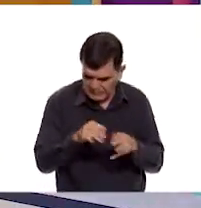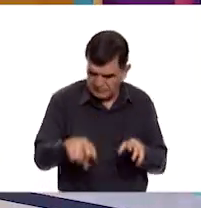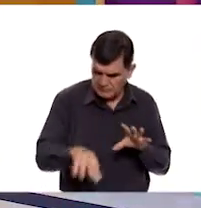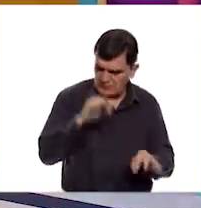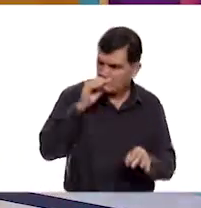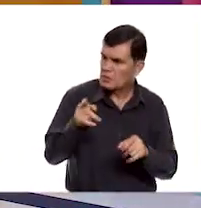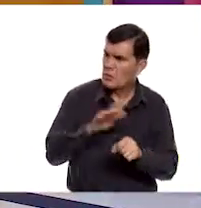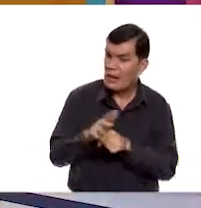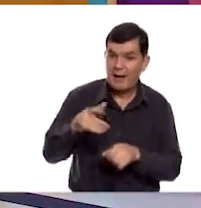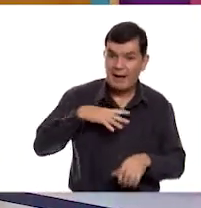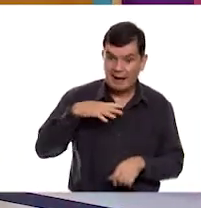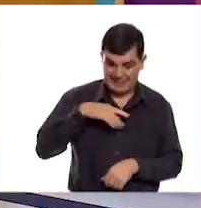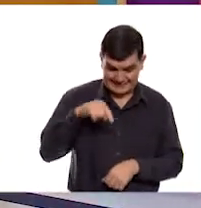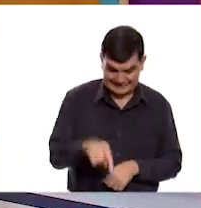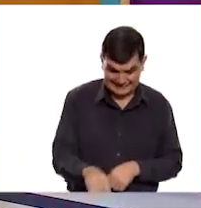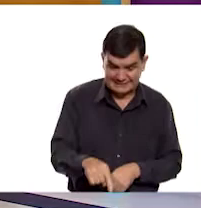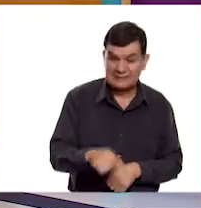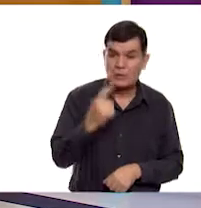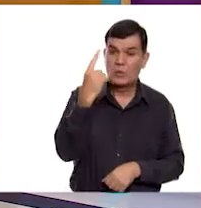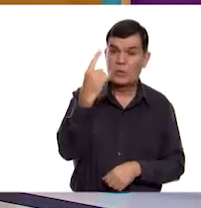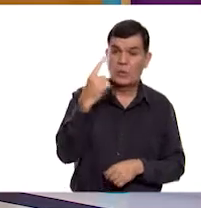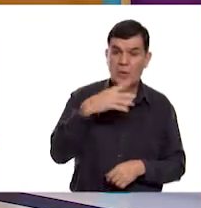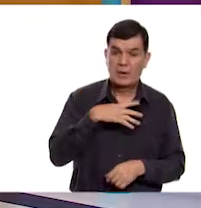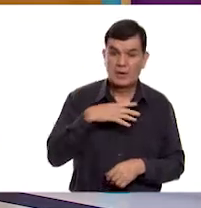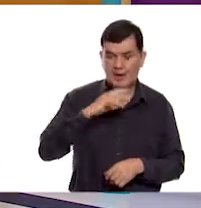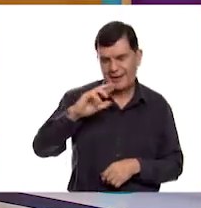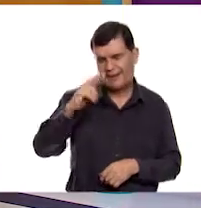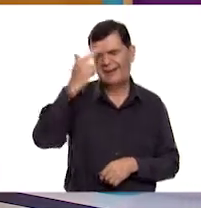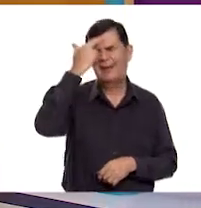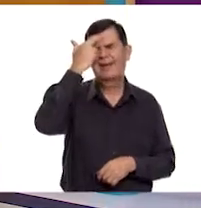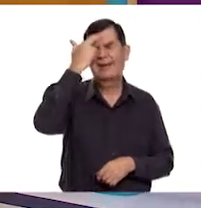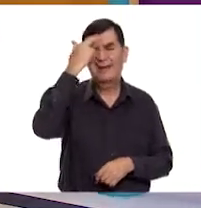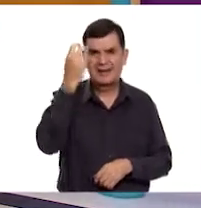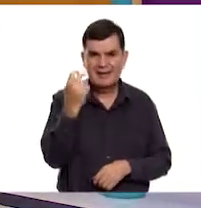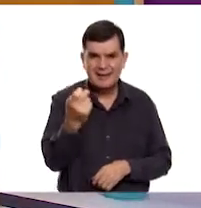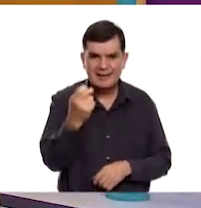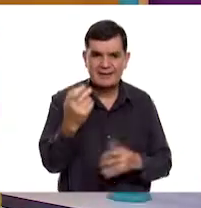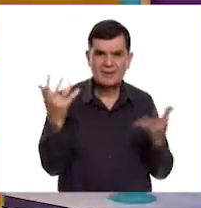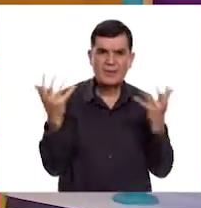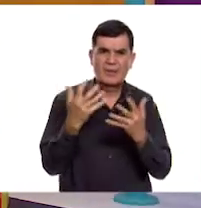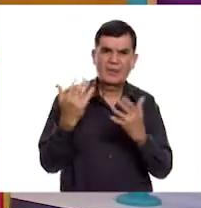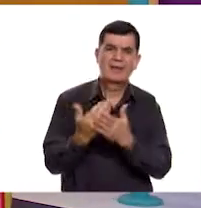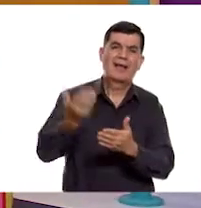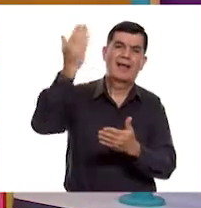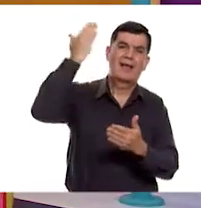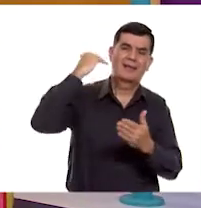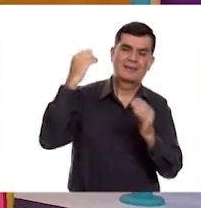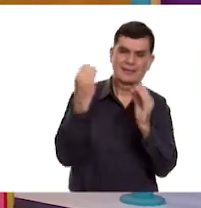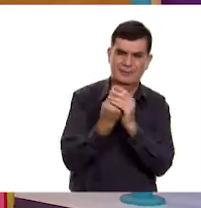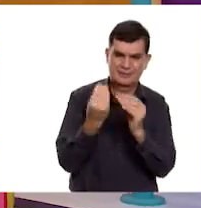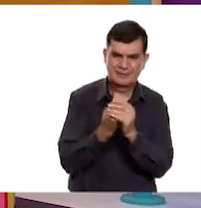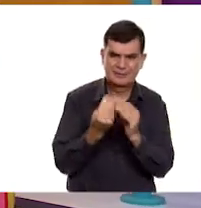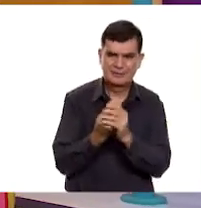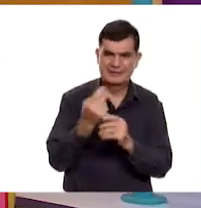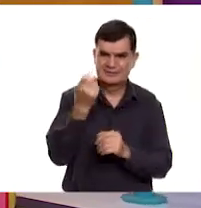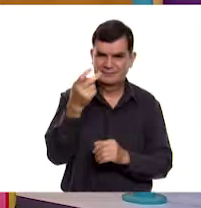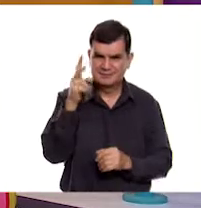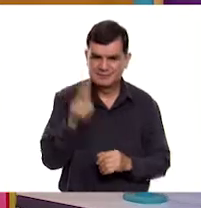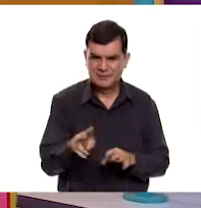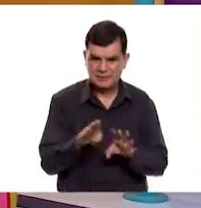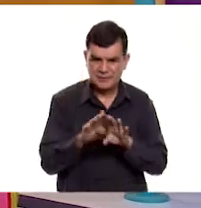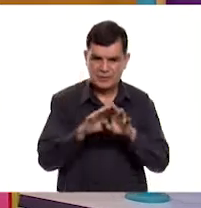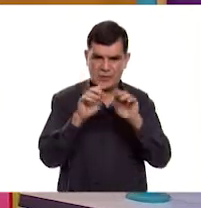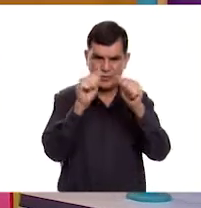ocupado. Aquí me encontré algo. Y ya recordé que esta la hicimos en una clase. Es correcto. Es una